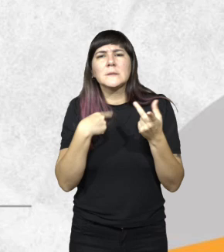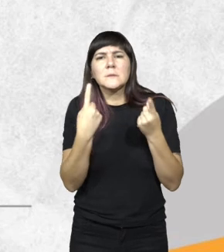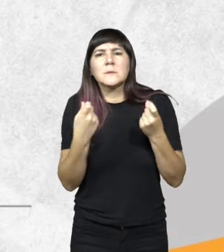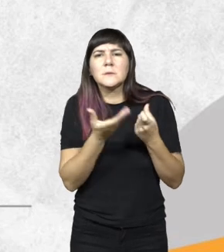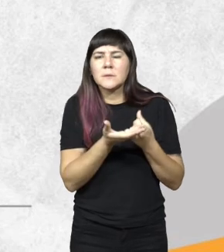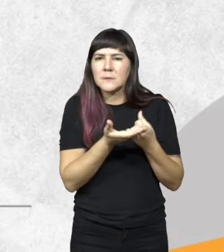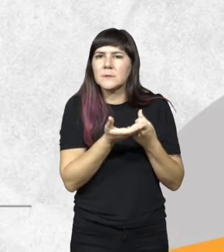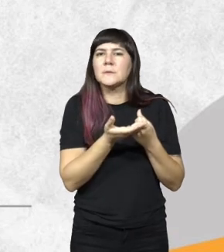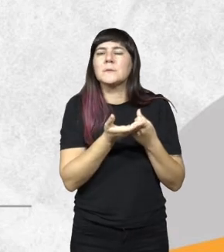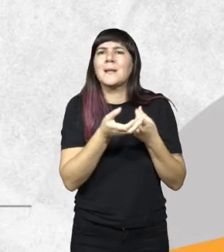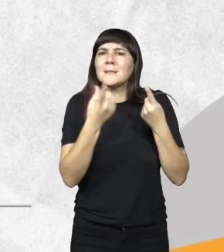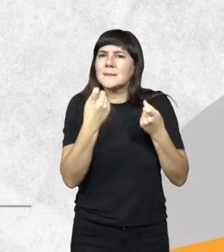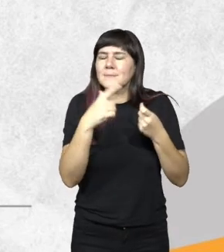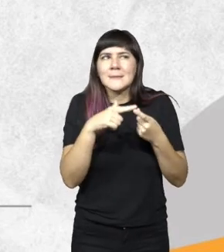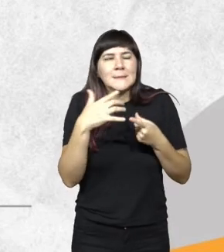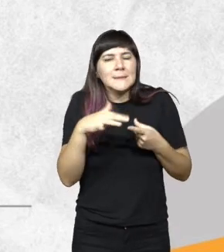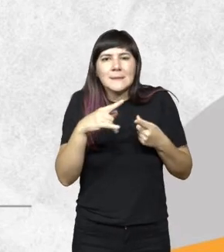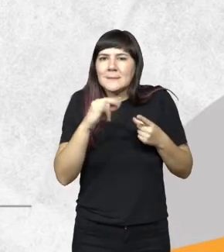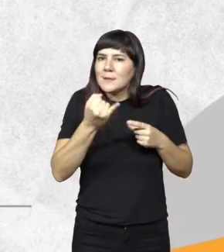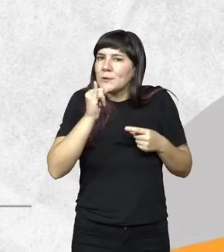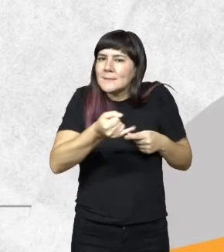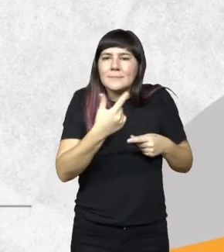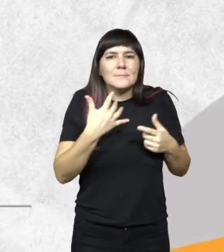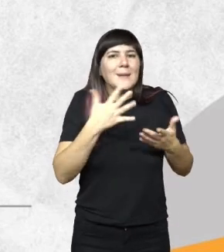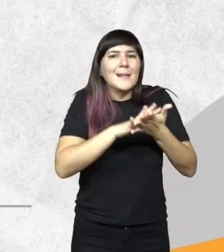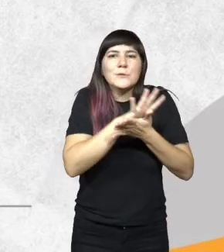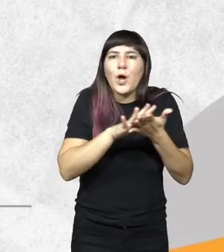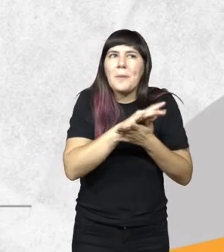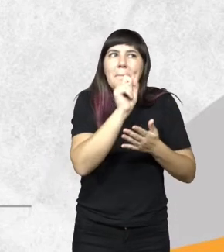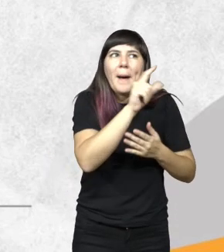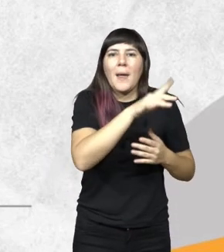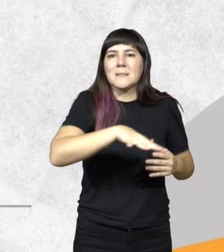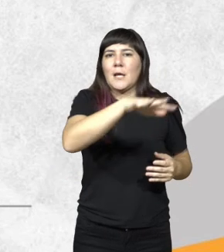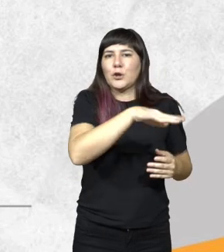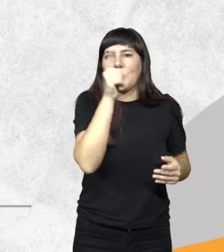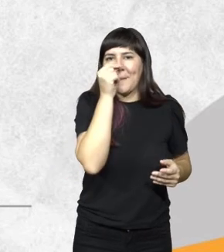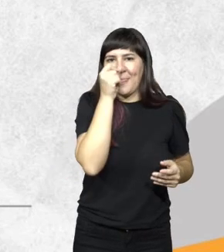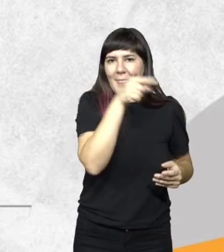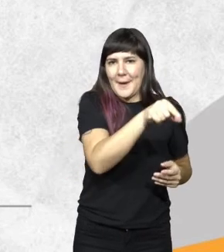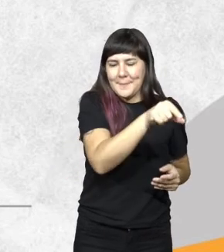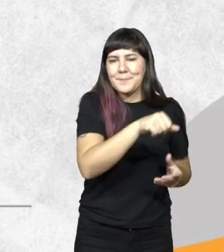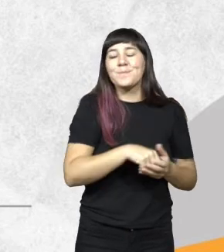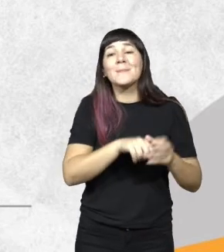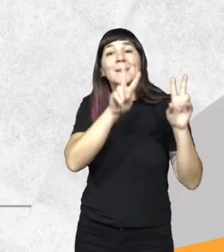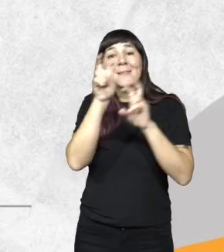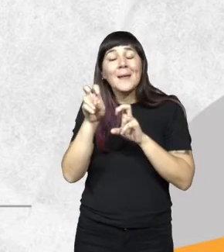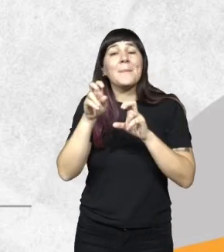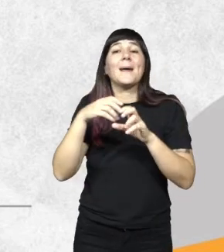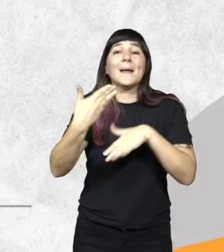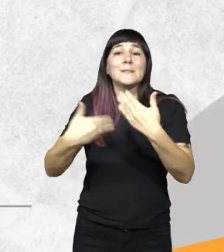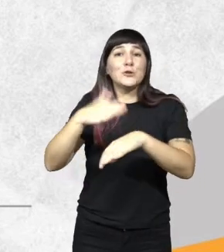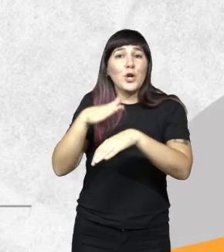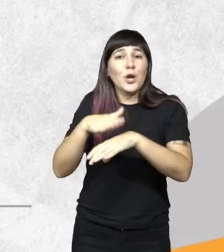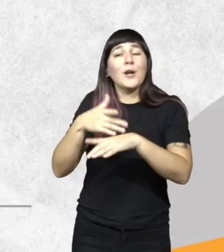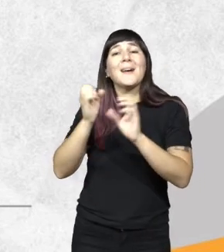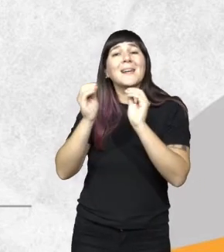imprescindibles de resolver para el sector y en materia de gestión de los residuos forestales,